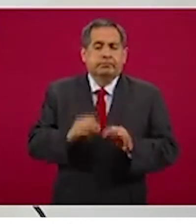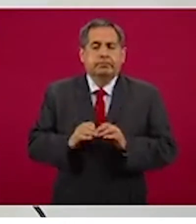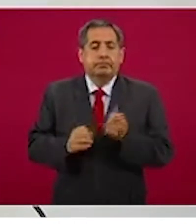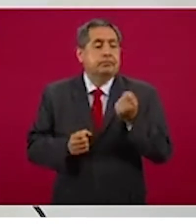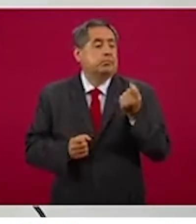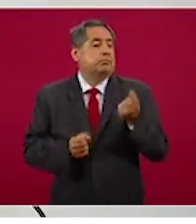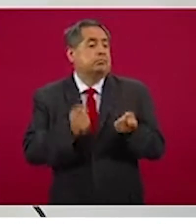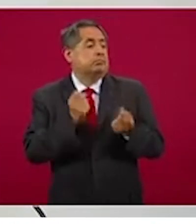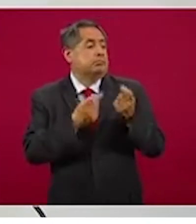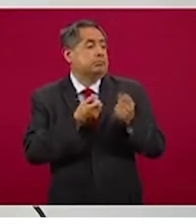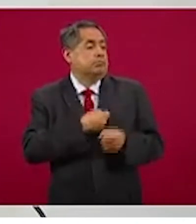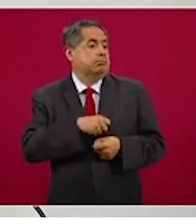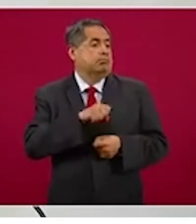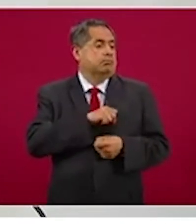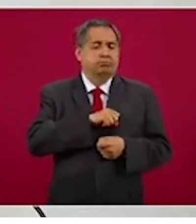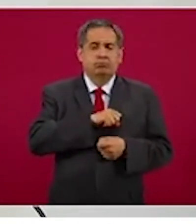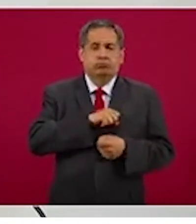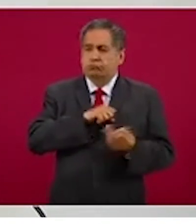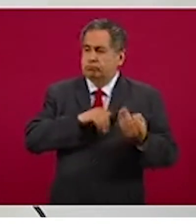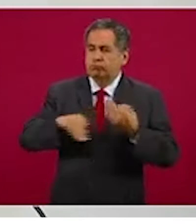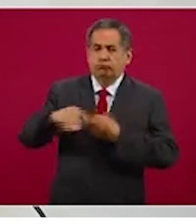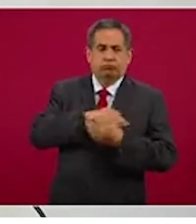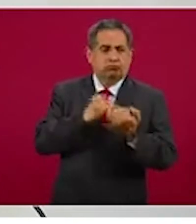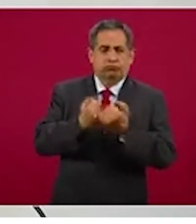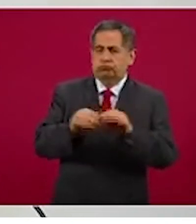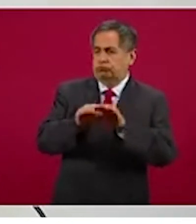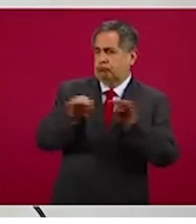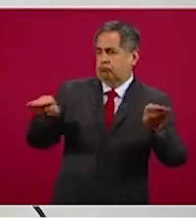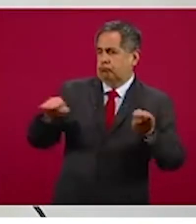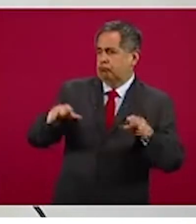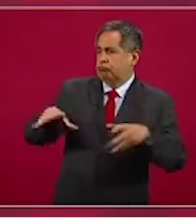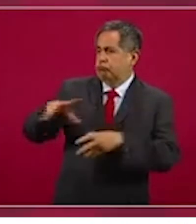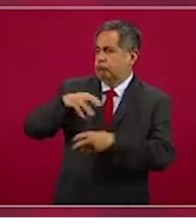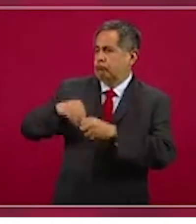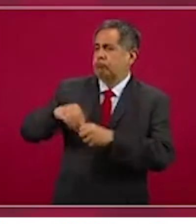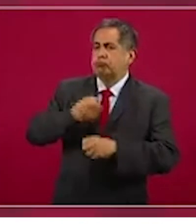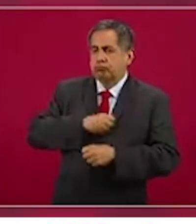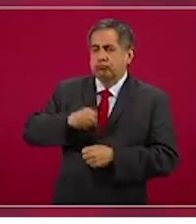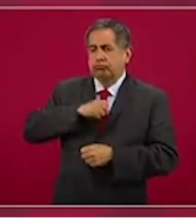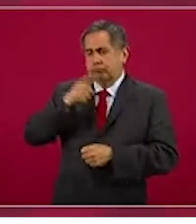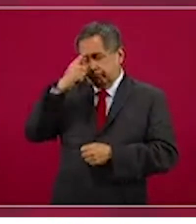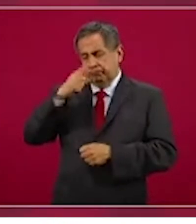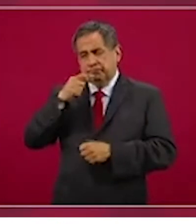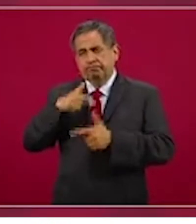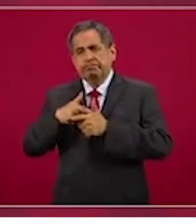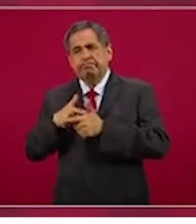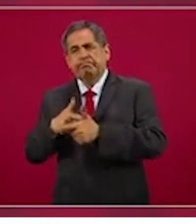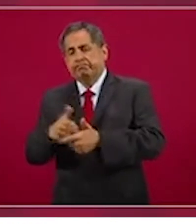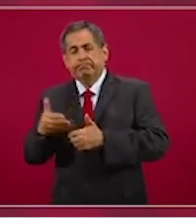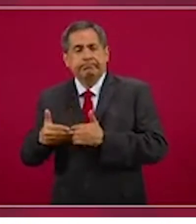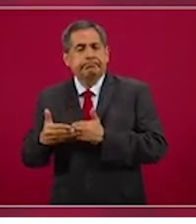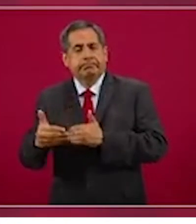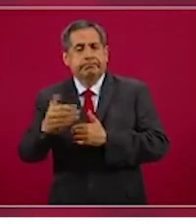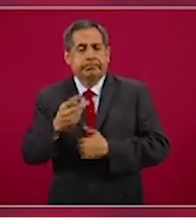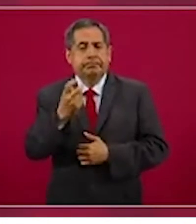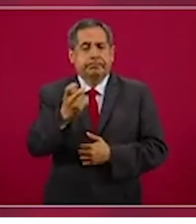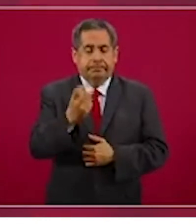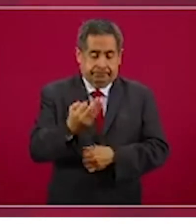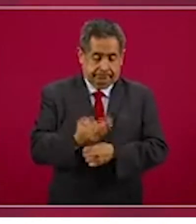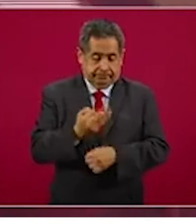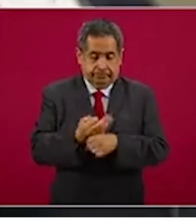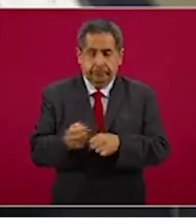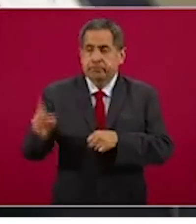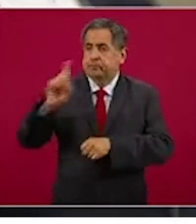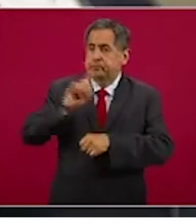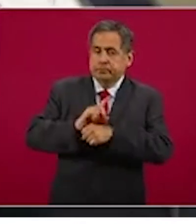preciado, sino un bienestar permanente. Por ello festejamos hoy y siempre